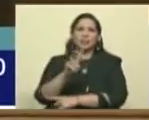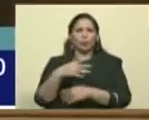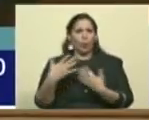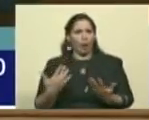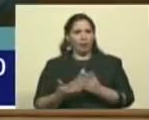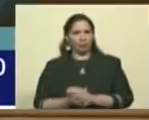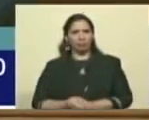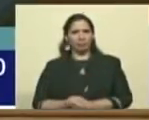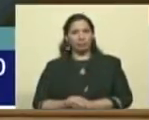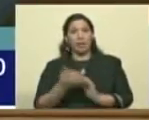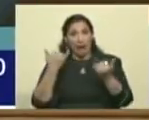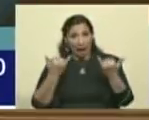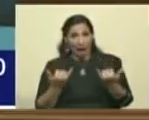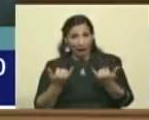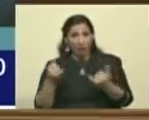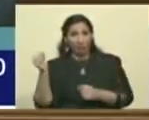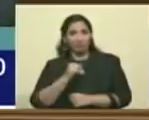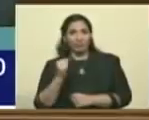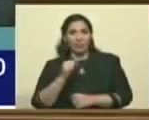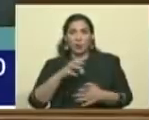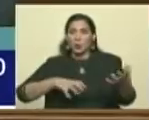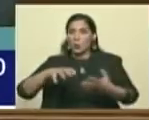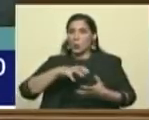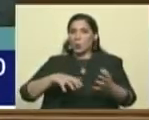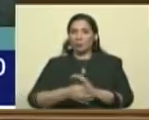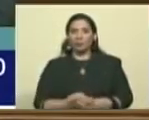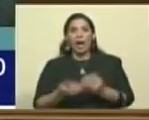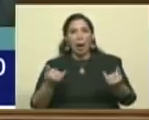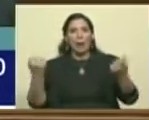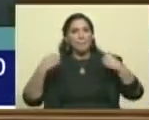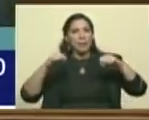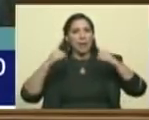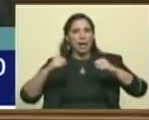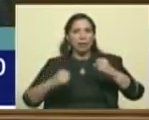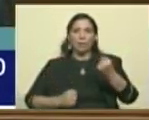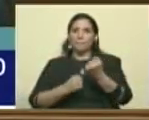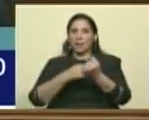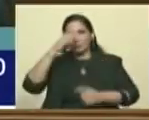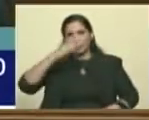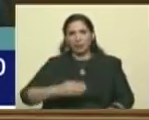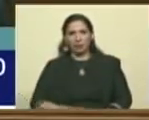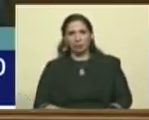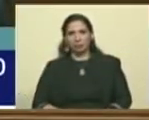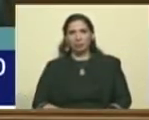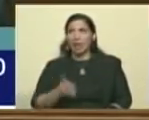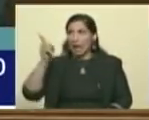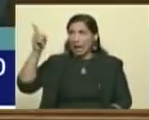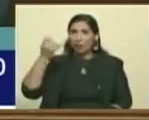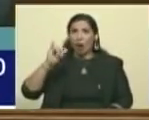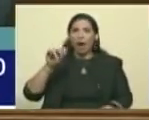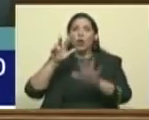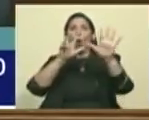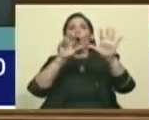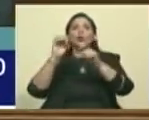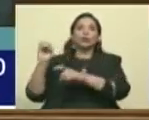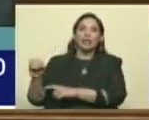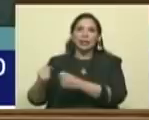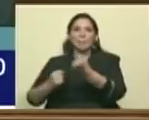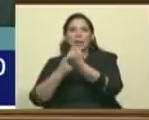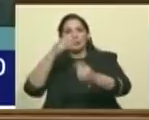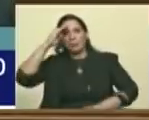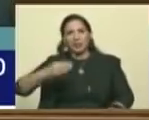Ahora sí es una amenaza. Están preparando la instalación de la base militar. Ellos que tienen ochocientas bases militares en el mundo,